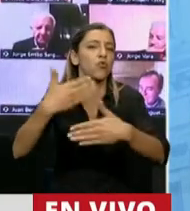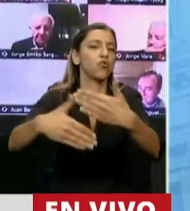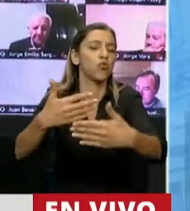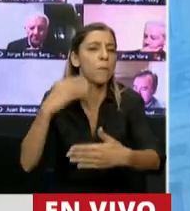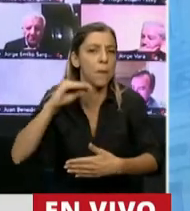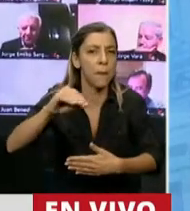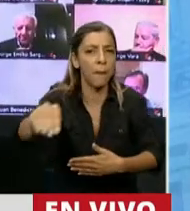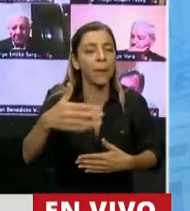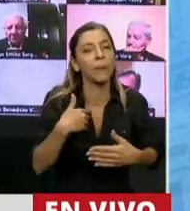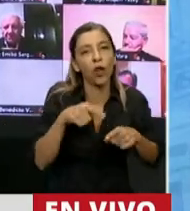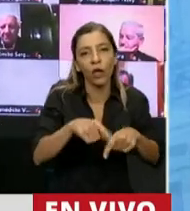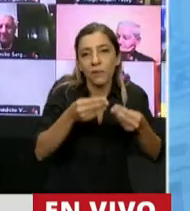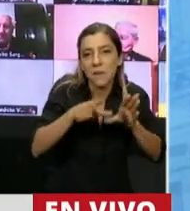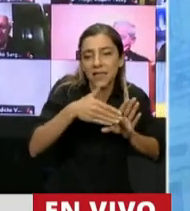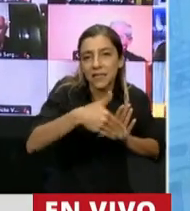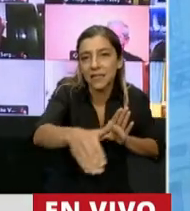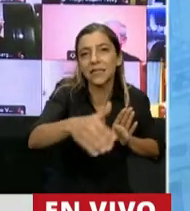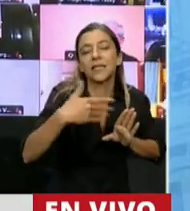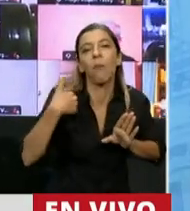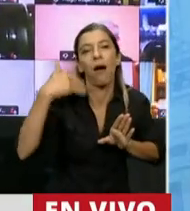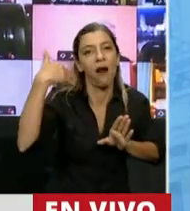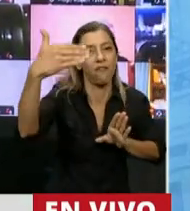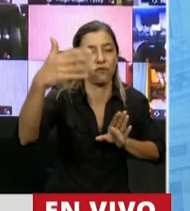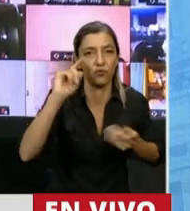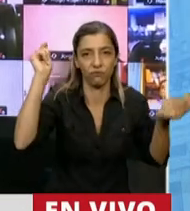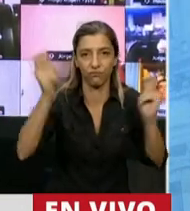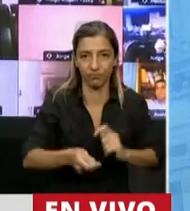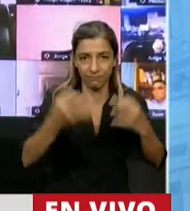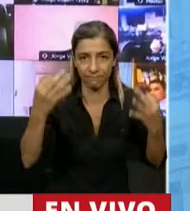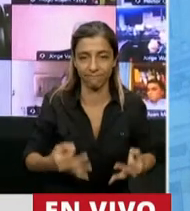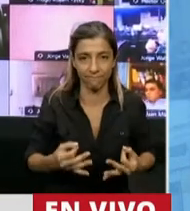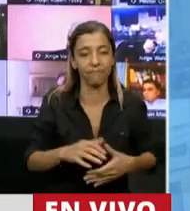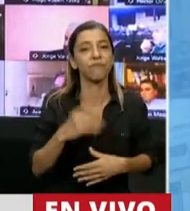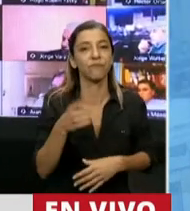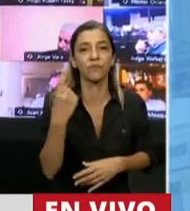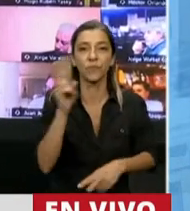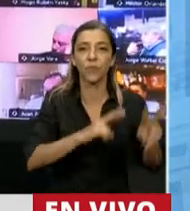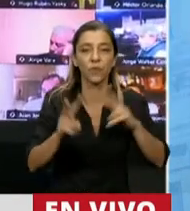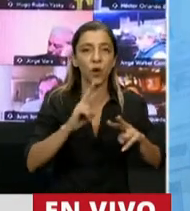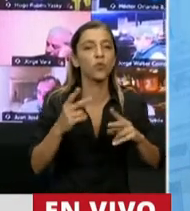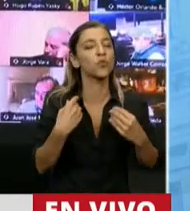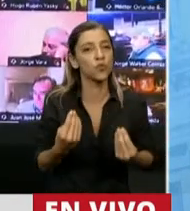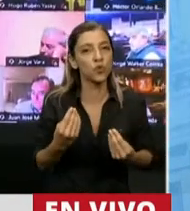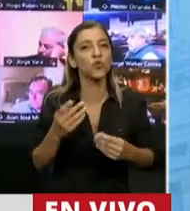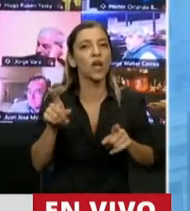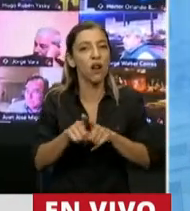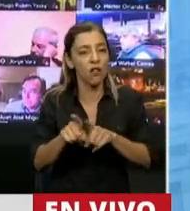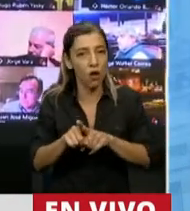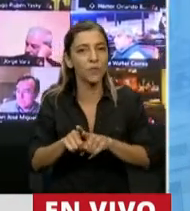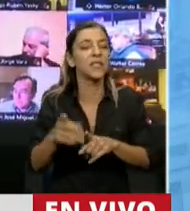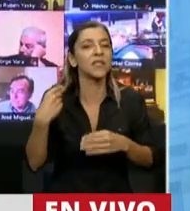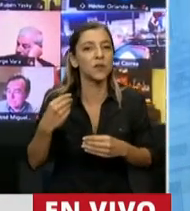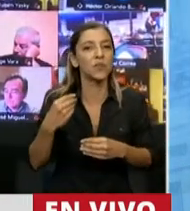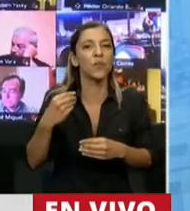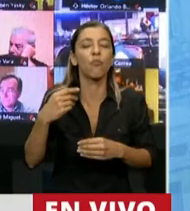Nuestra legislación tiene que dar el ejemplo para poder cumplir con los objetivos de desarrollo sostenible de las Naciones Unidas. Concretamente,